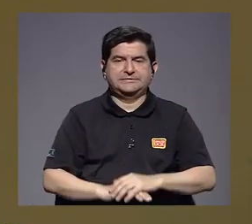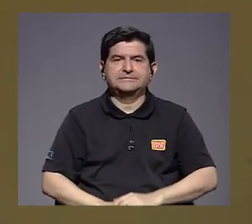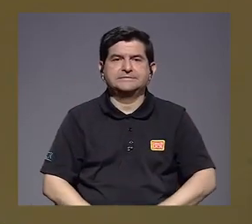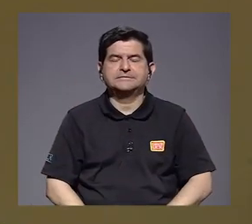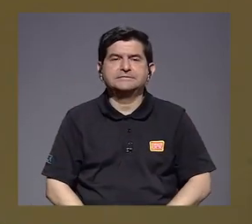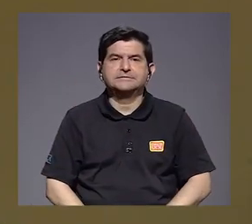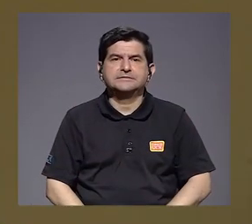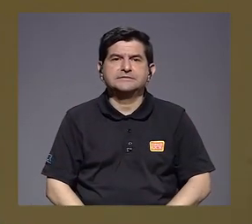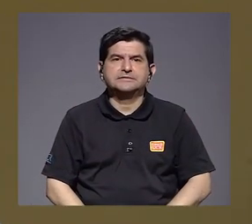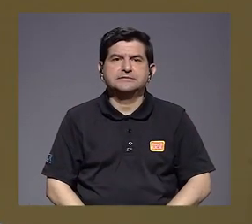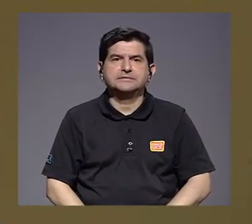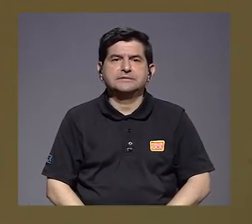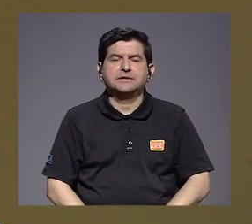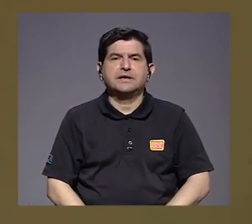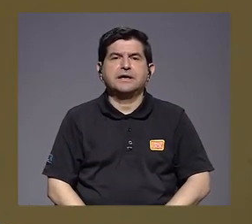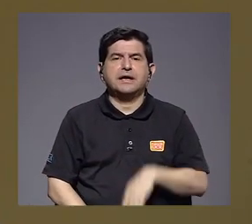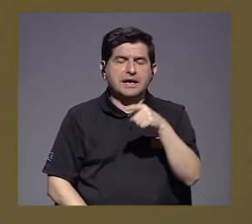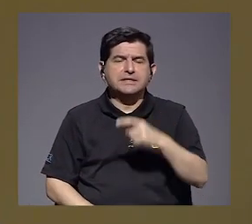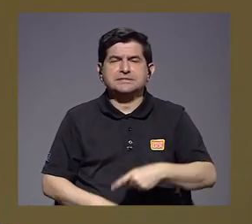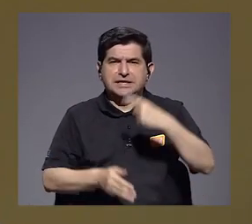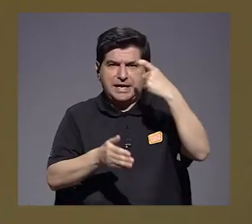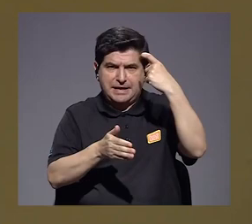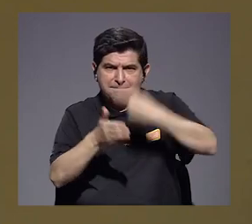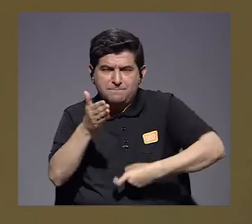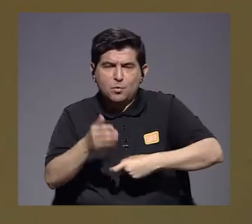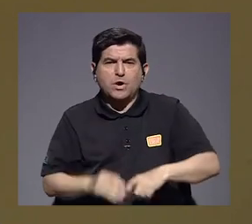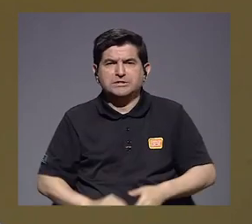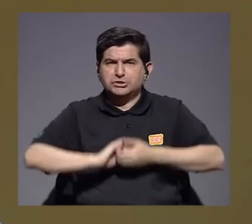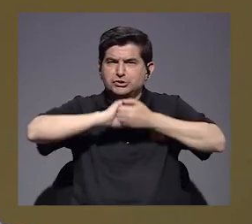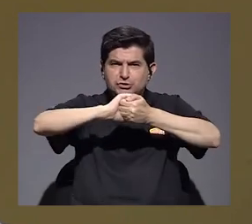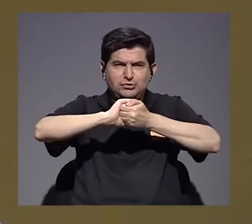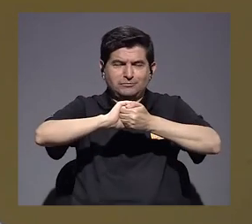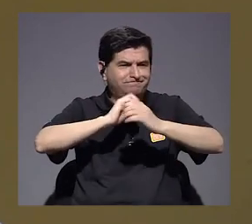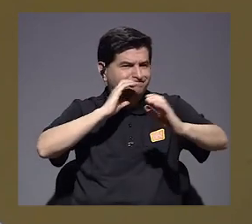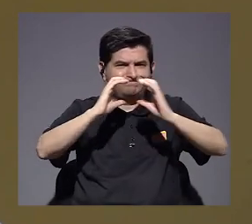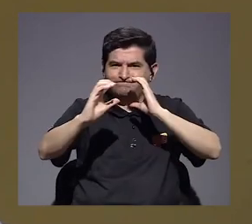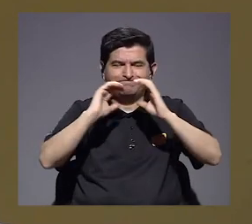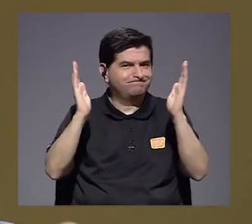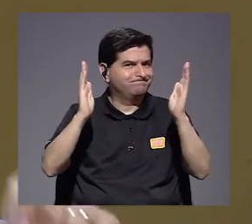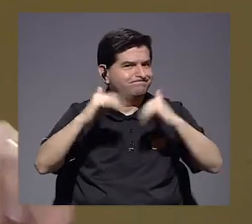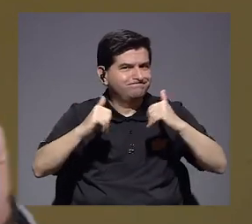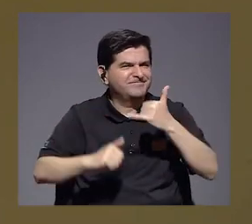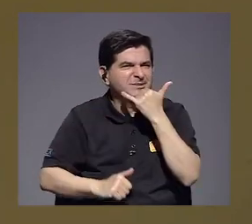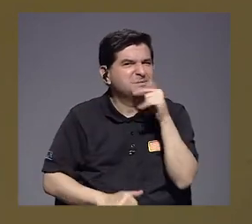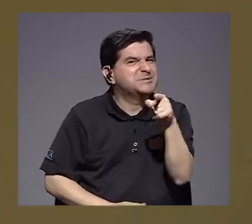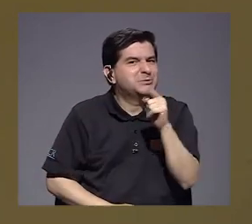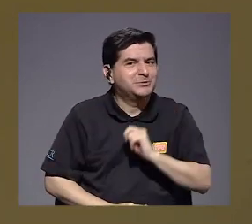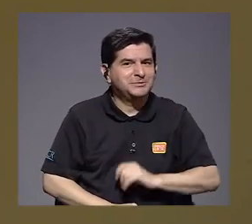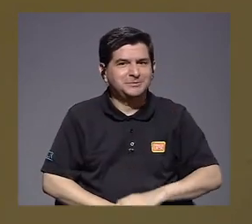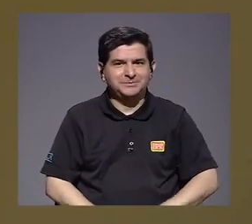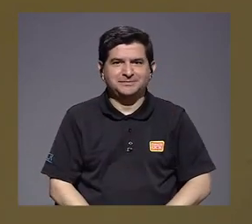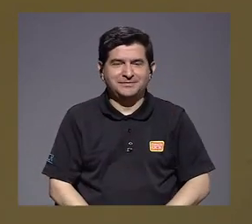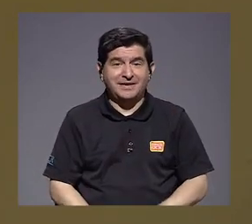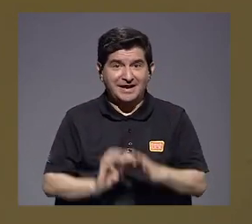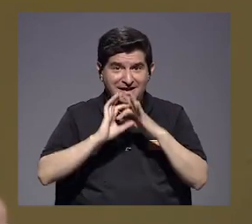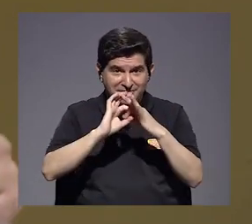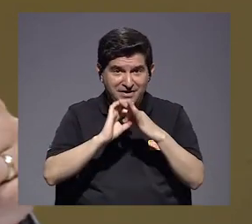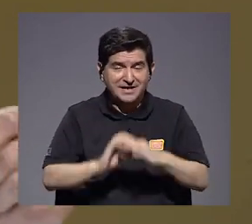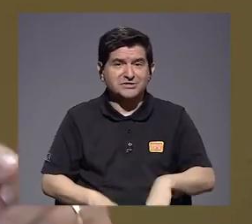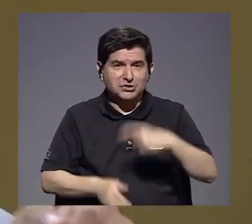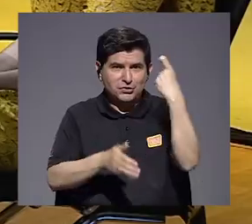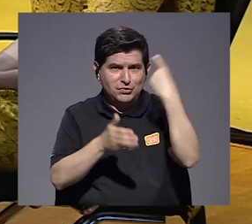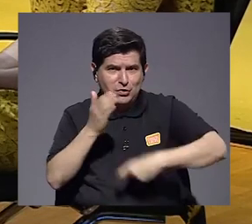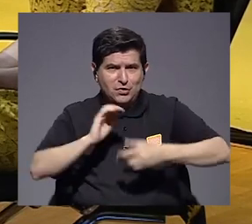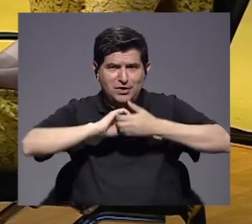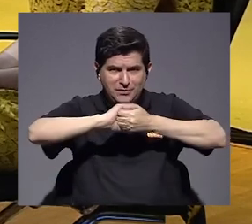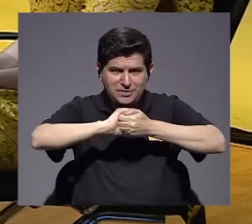impuesto solidario, se notó que no existía esa comunicación. ¿Qué pasó ahí? En relación con el impuesto